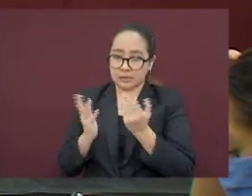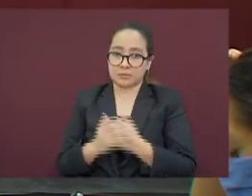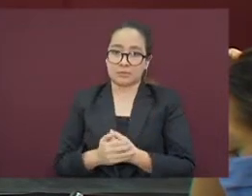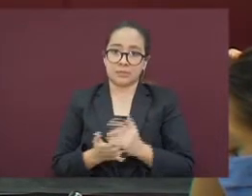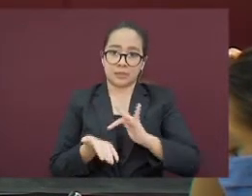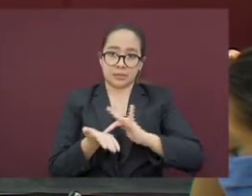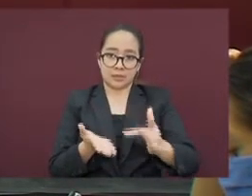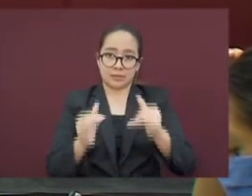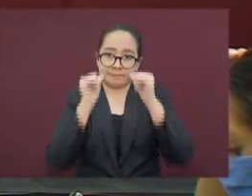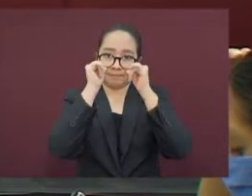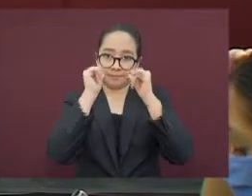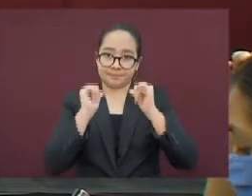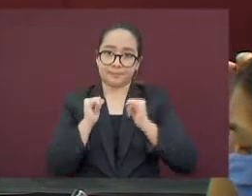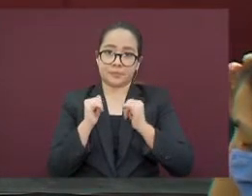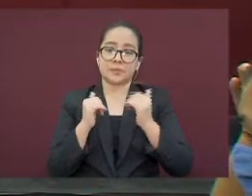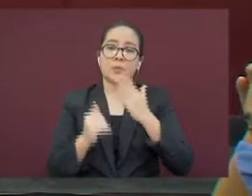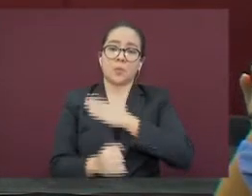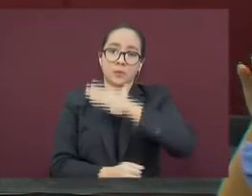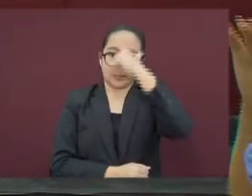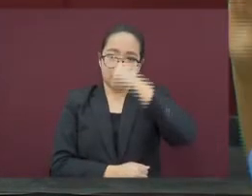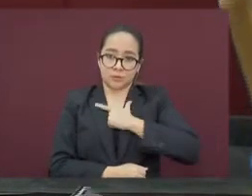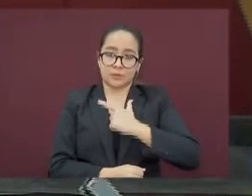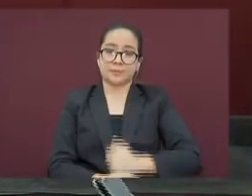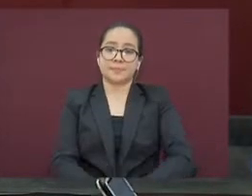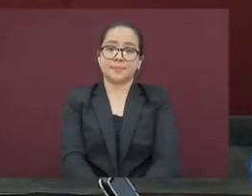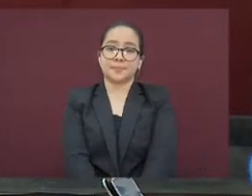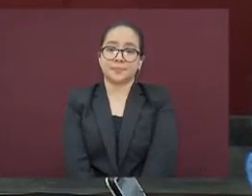atención y que tengan muy buenas noches.